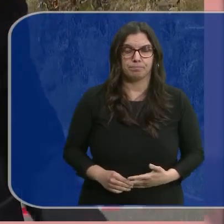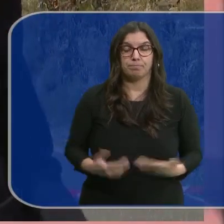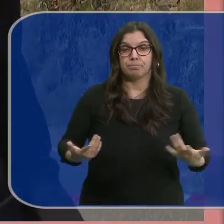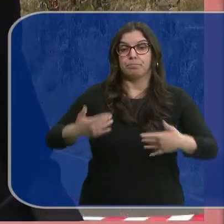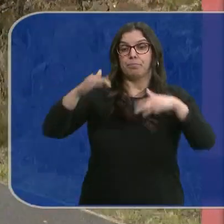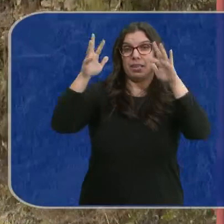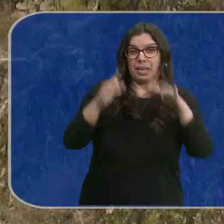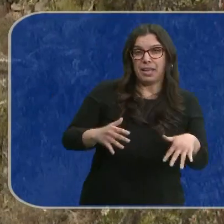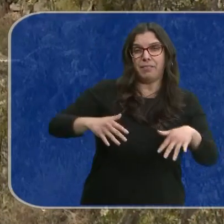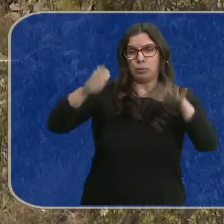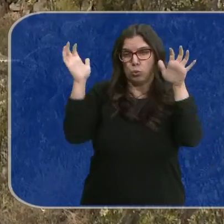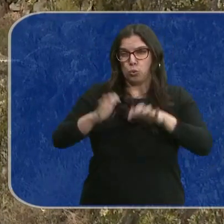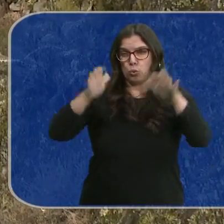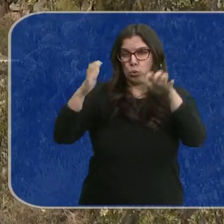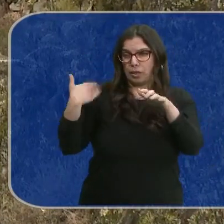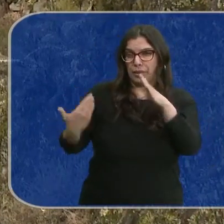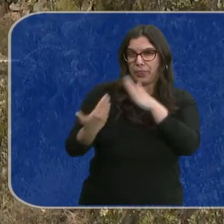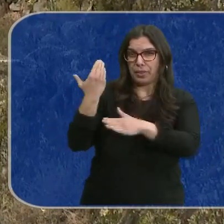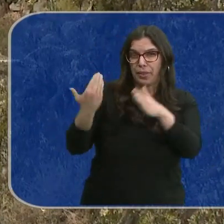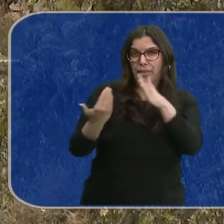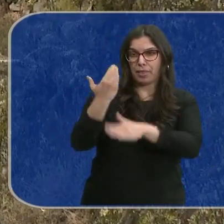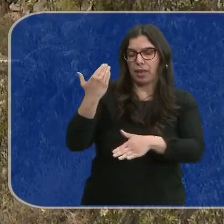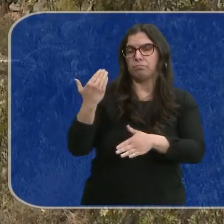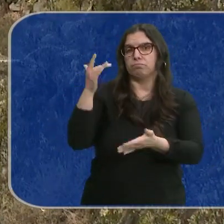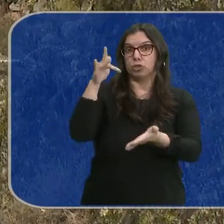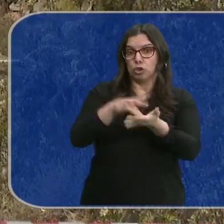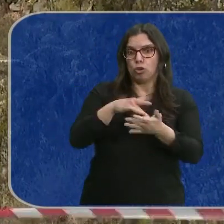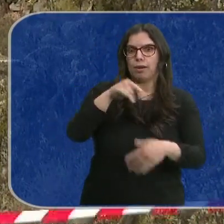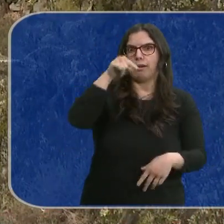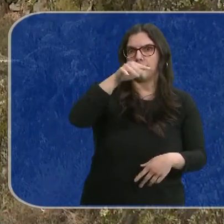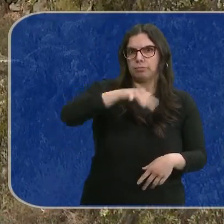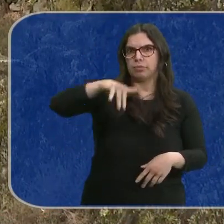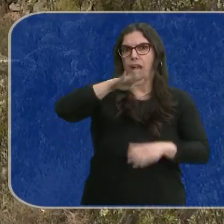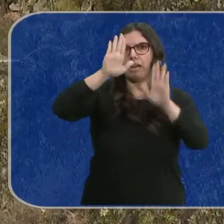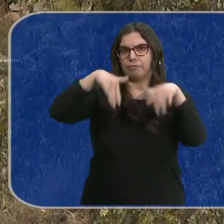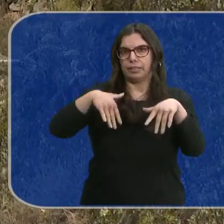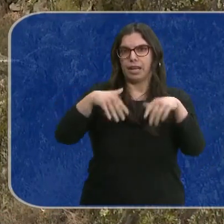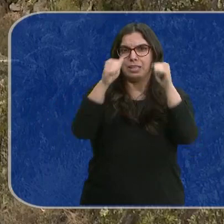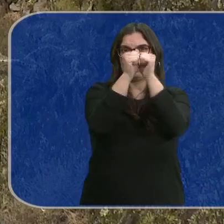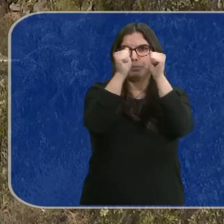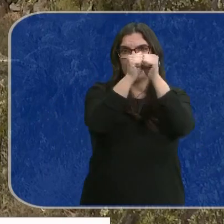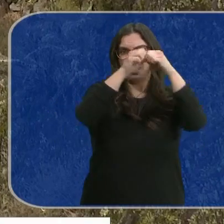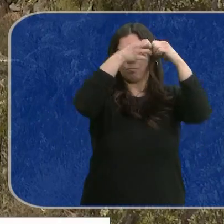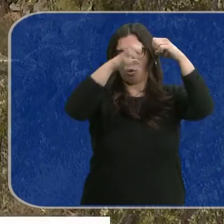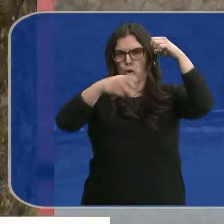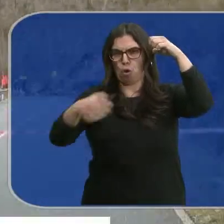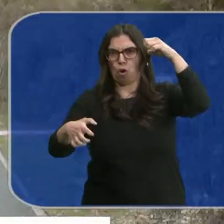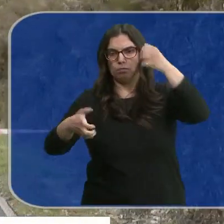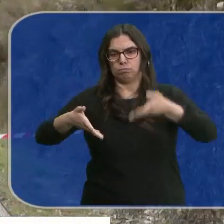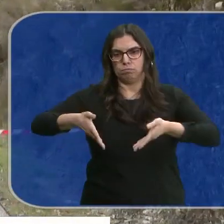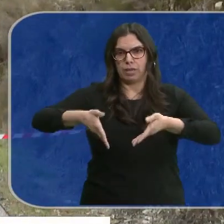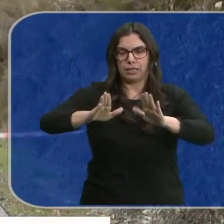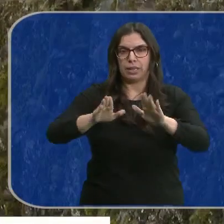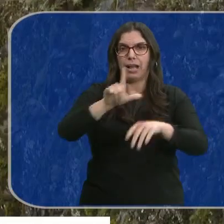La nieve y las intensas lluvias que han caído en las últimas jornadas han provocado el derrumbe de esta carretera. La ley